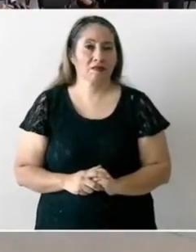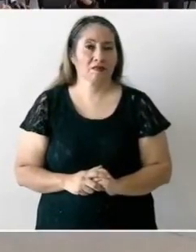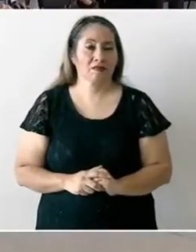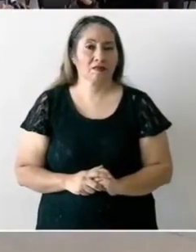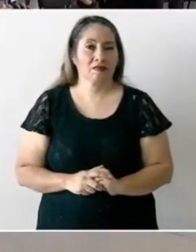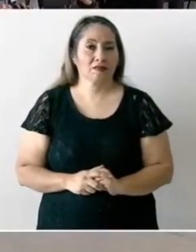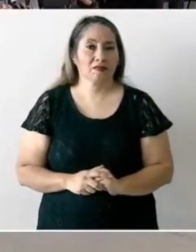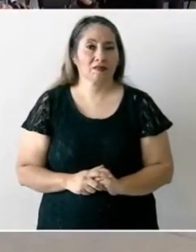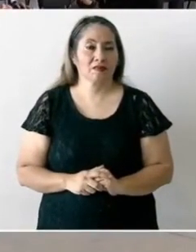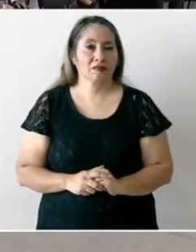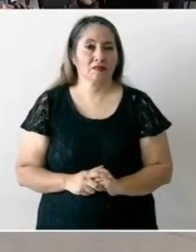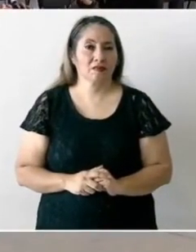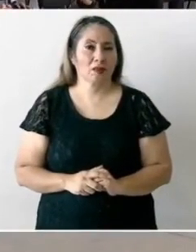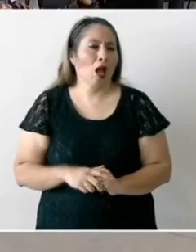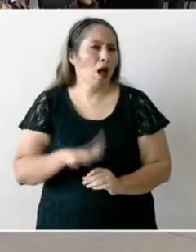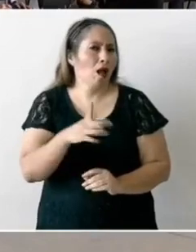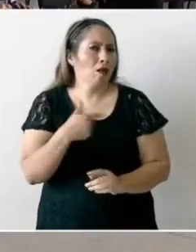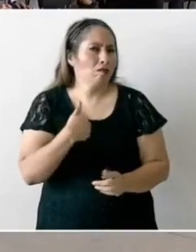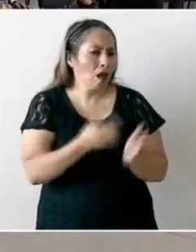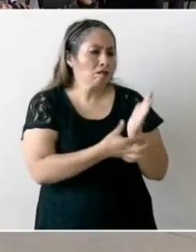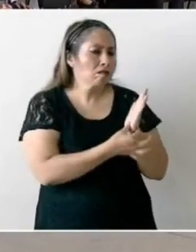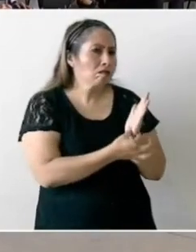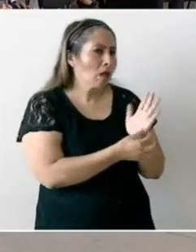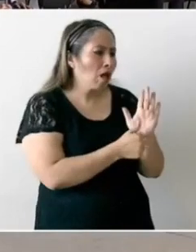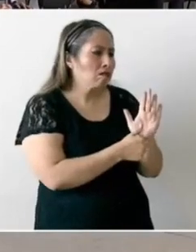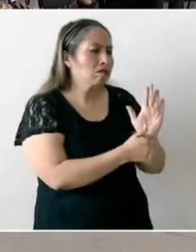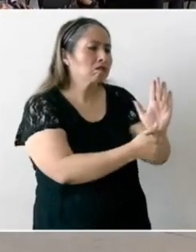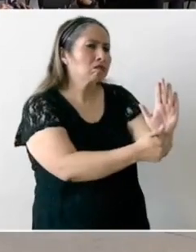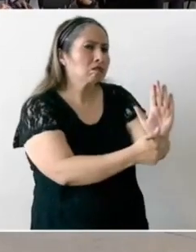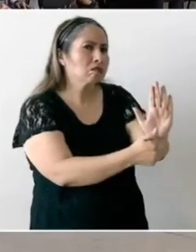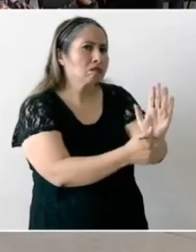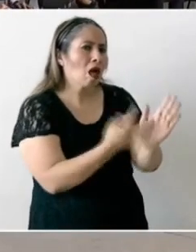una denuncia y luego otra